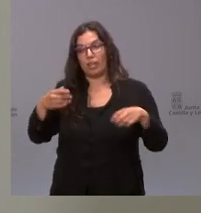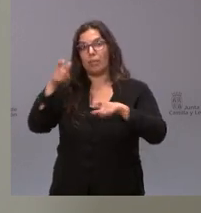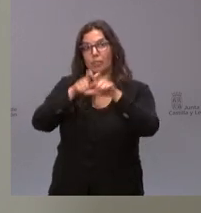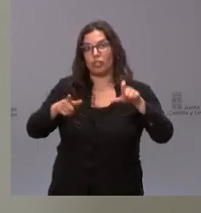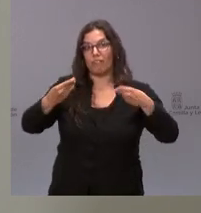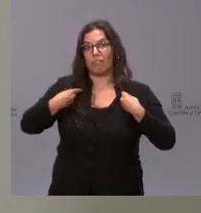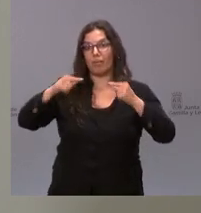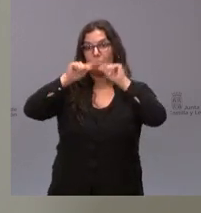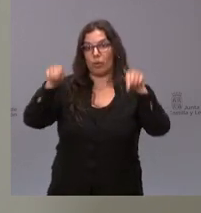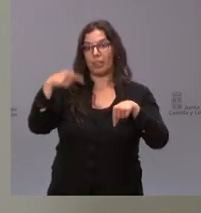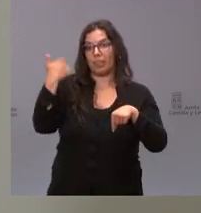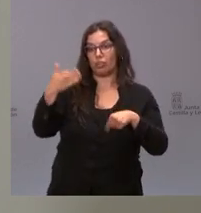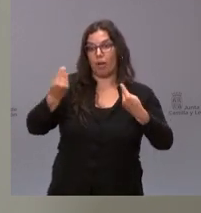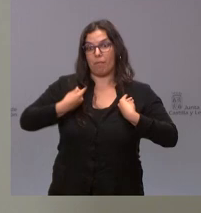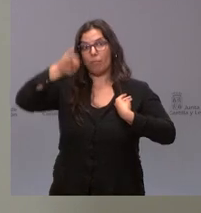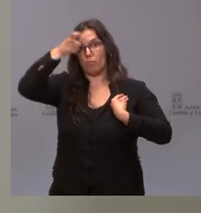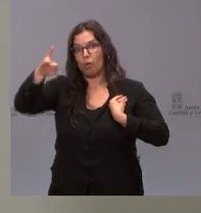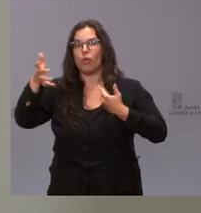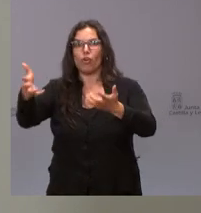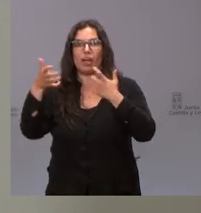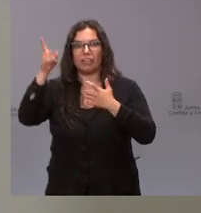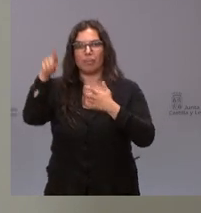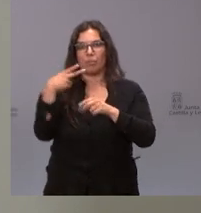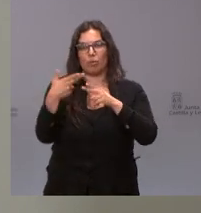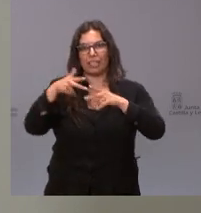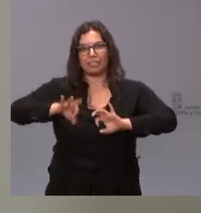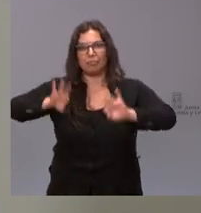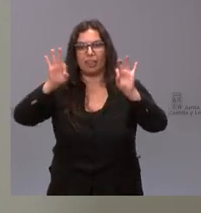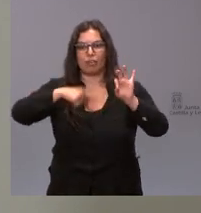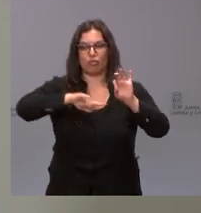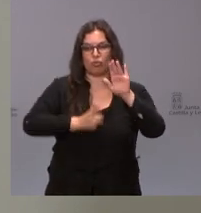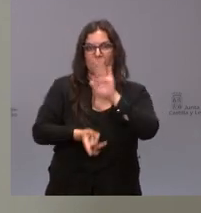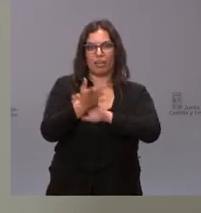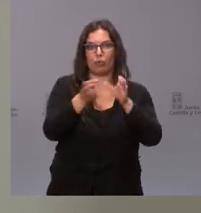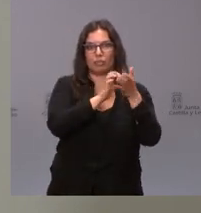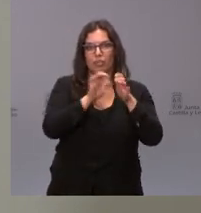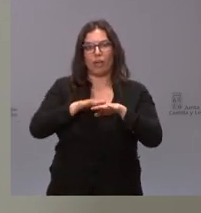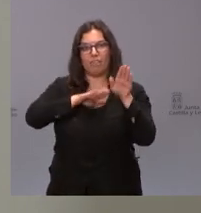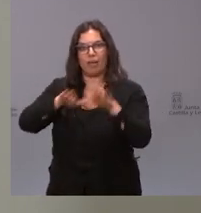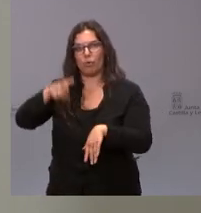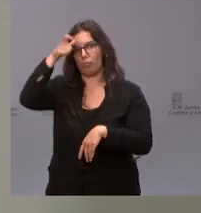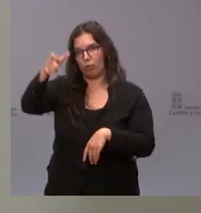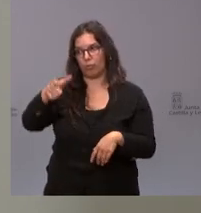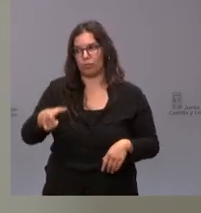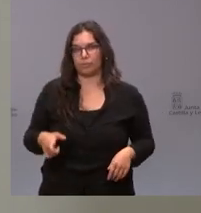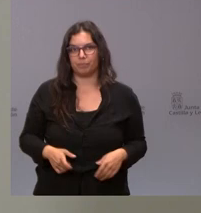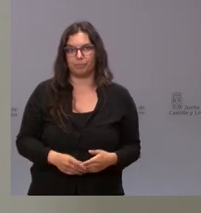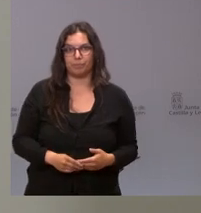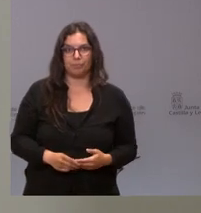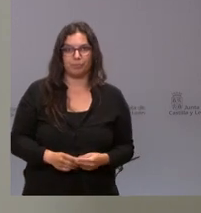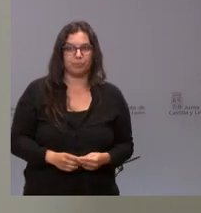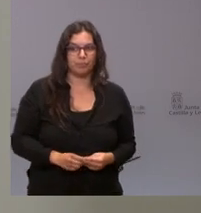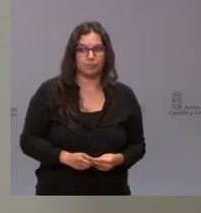Soria quienes se benefician de esa política diferencial de la Junta de Castilla y León hacia el mundo rural y por lo que respecta al programa